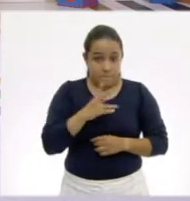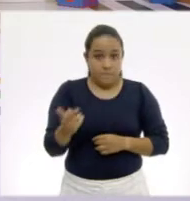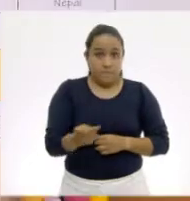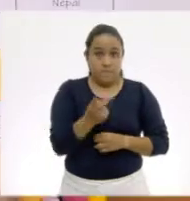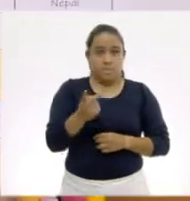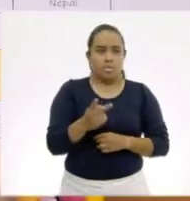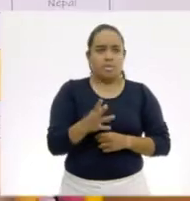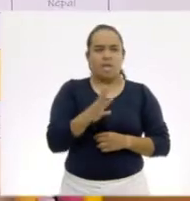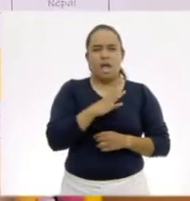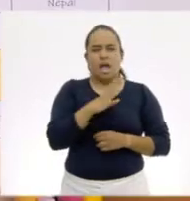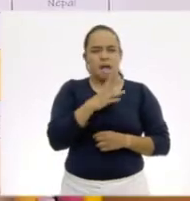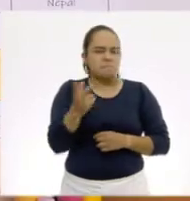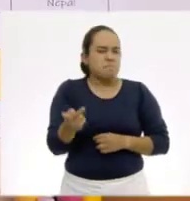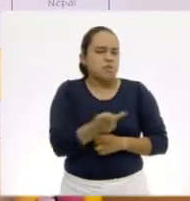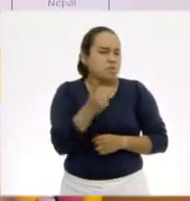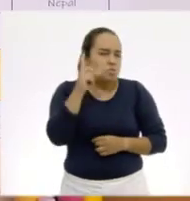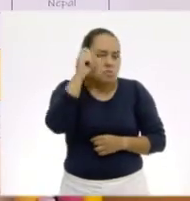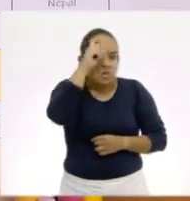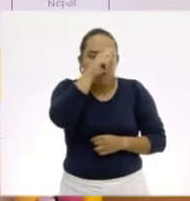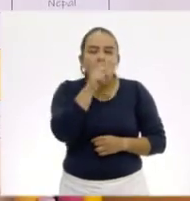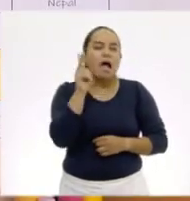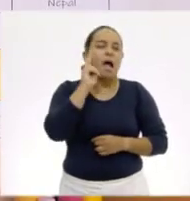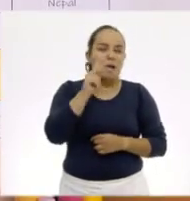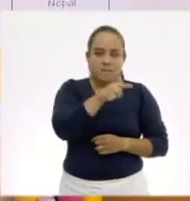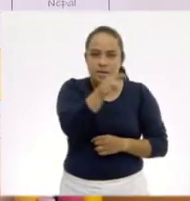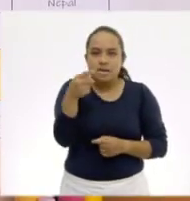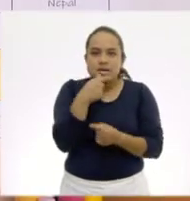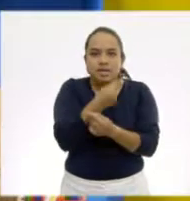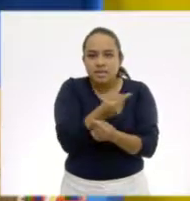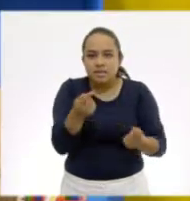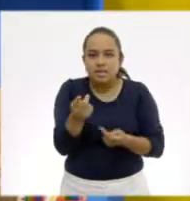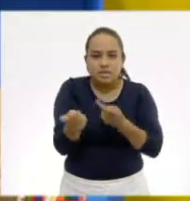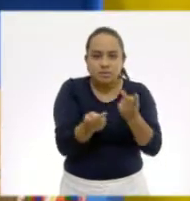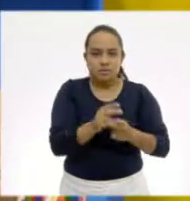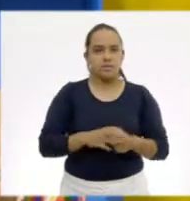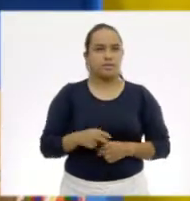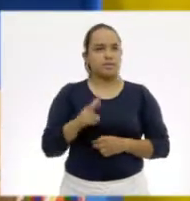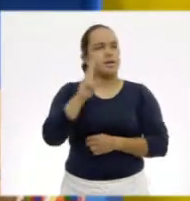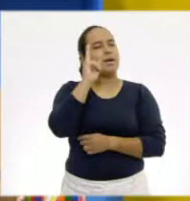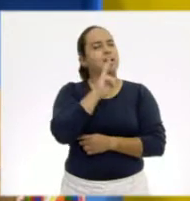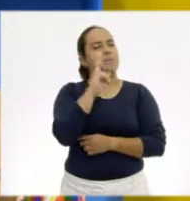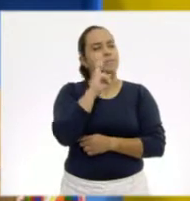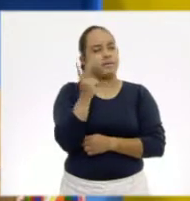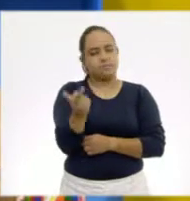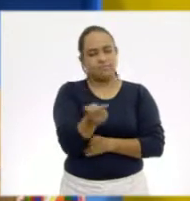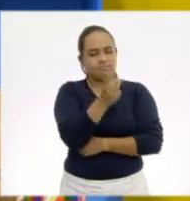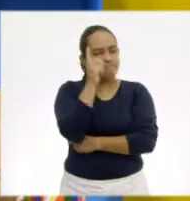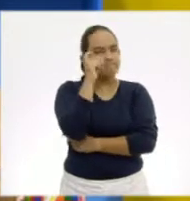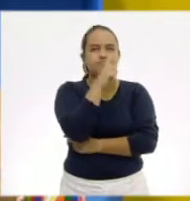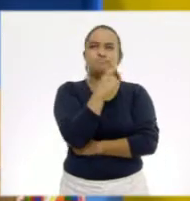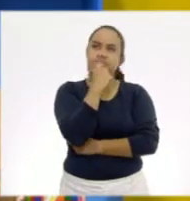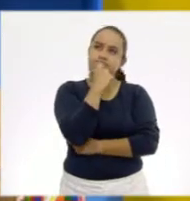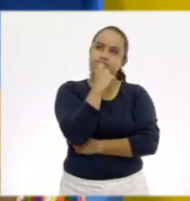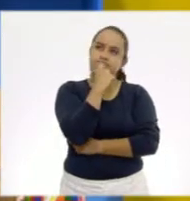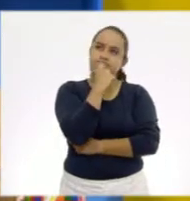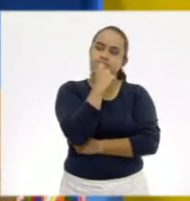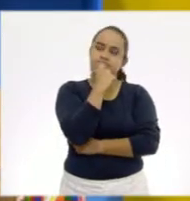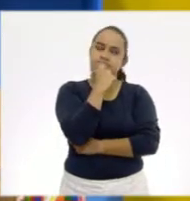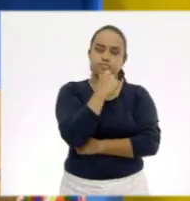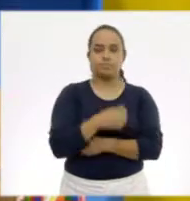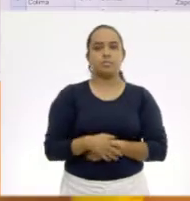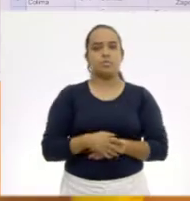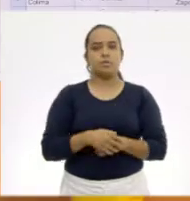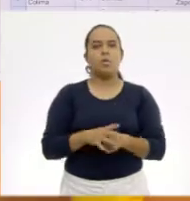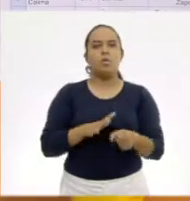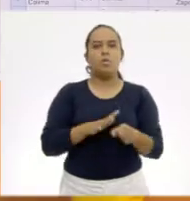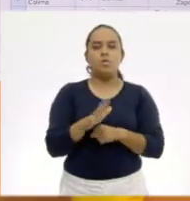una pregunta complicada que te gusta hacerle a las niñas y a los niños? A ver, una pregunta complicada. Yo